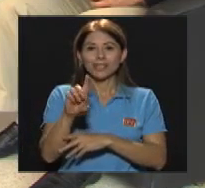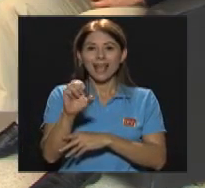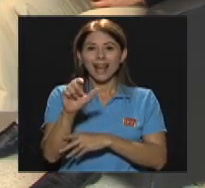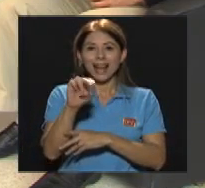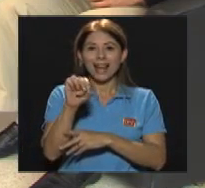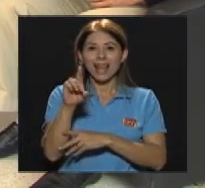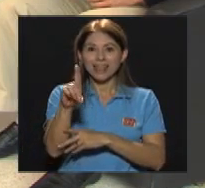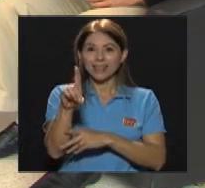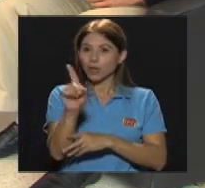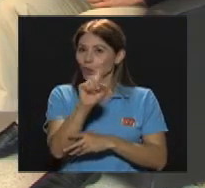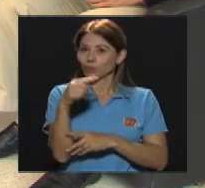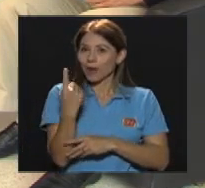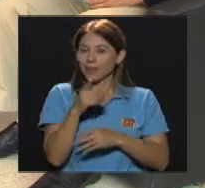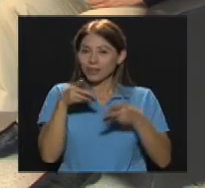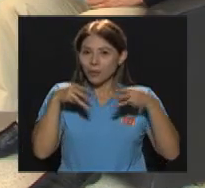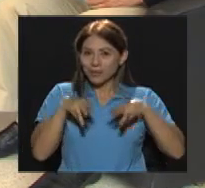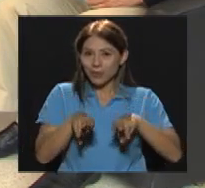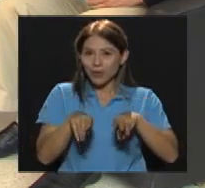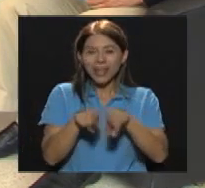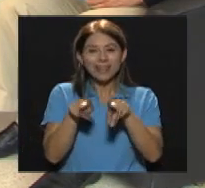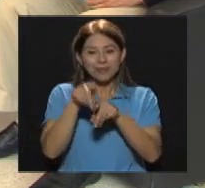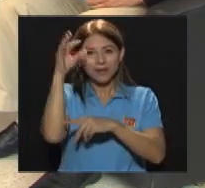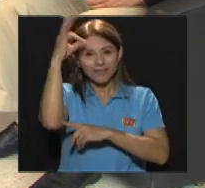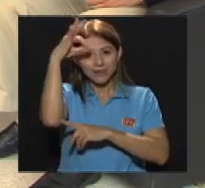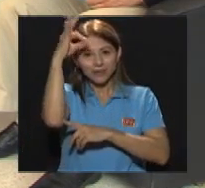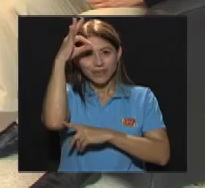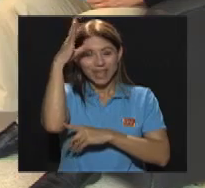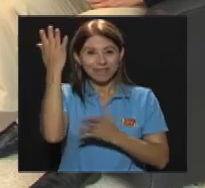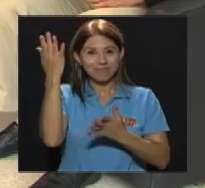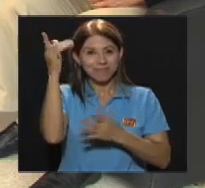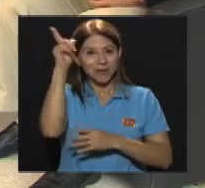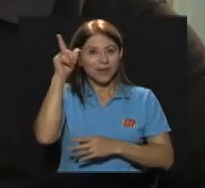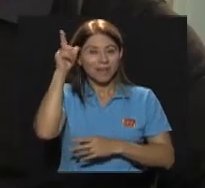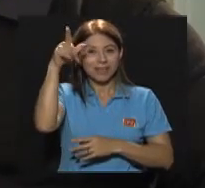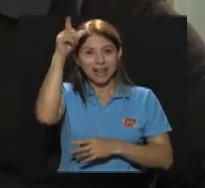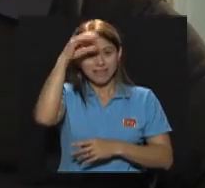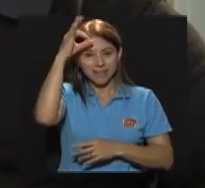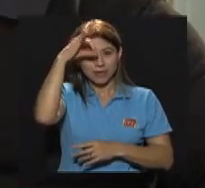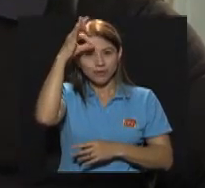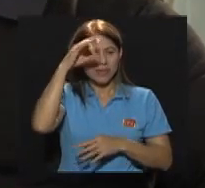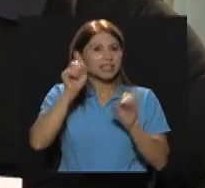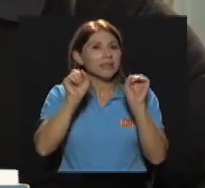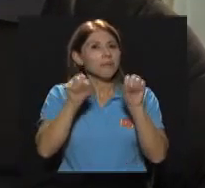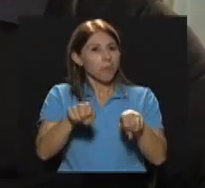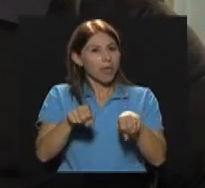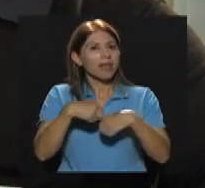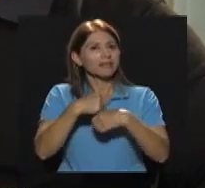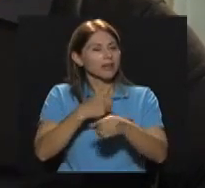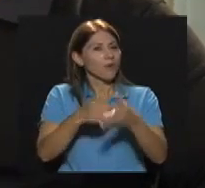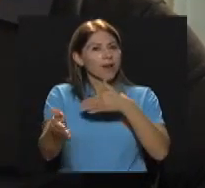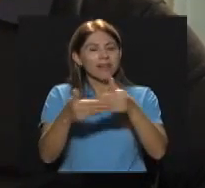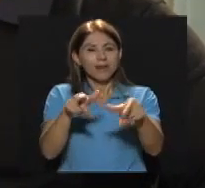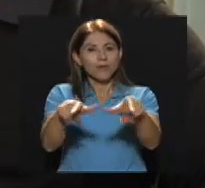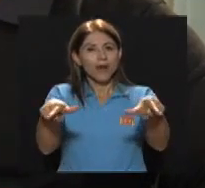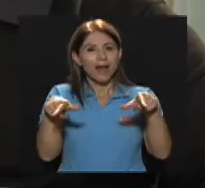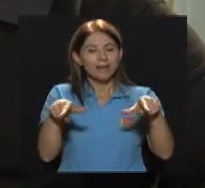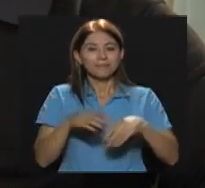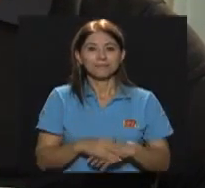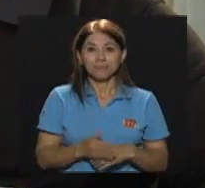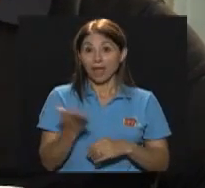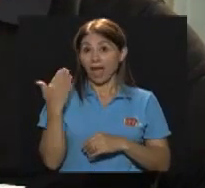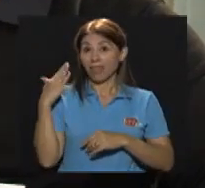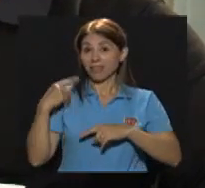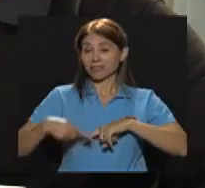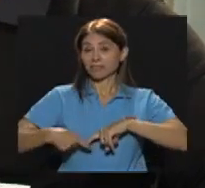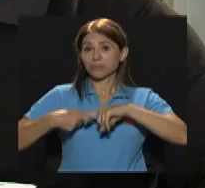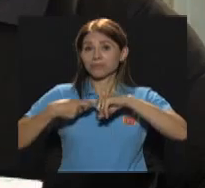filosofía Y obviamente La filosofía Se puede reproducir En cualquier hogar Claro Durante la pausa Conversábamos Giovanna